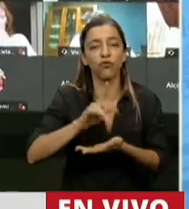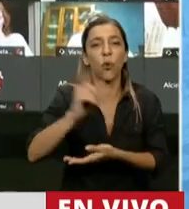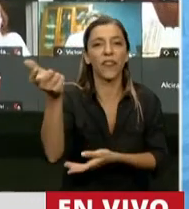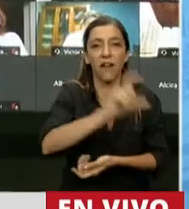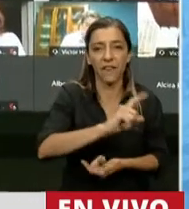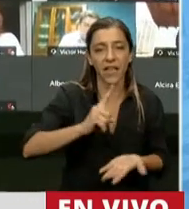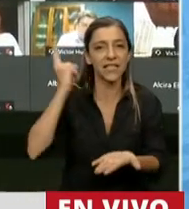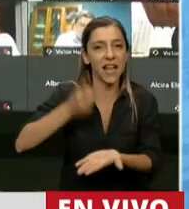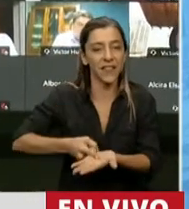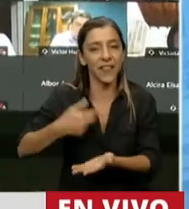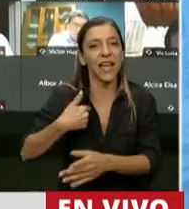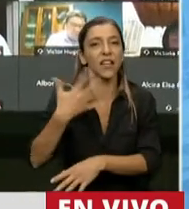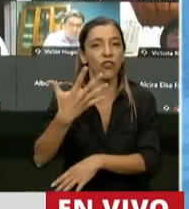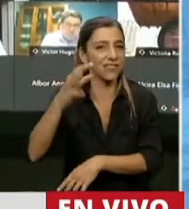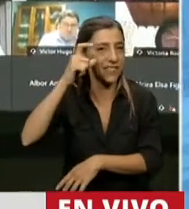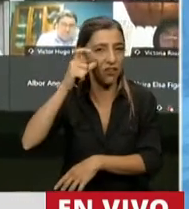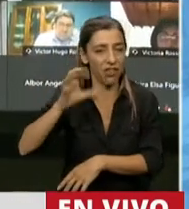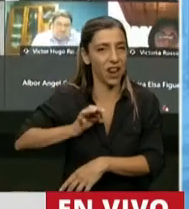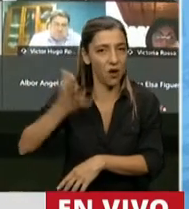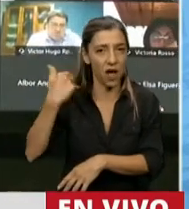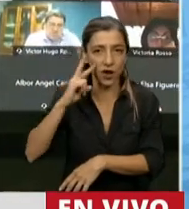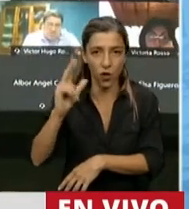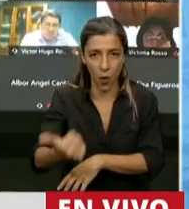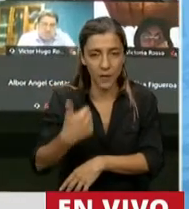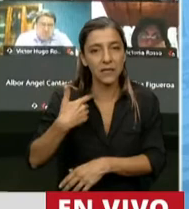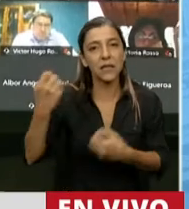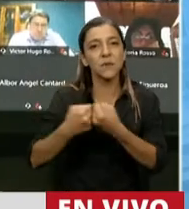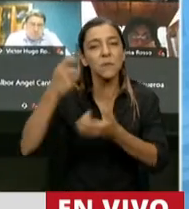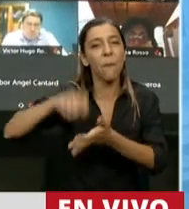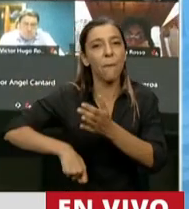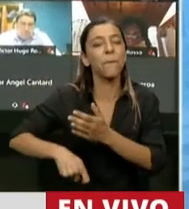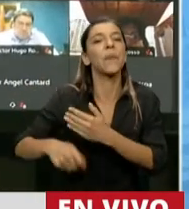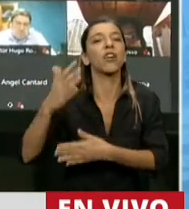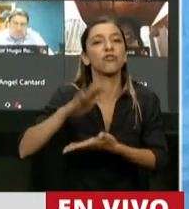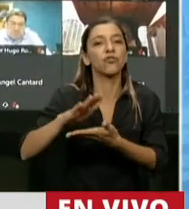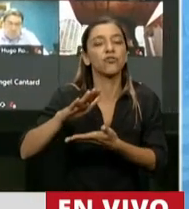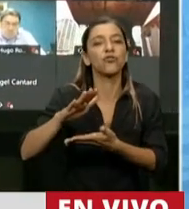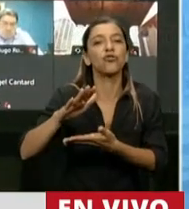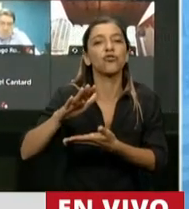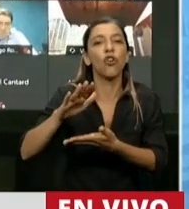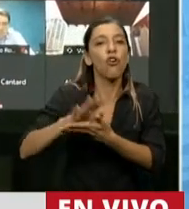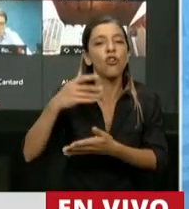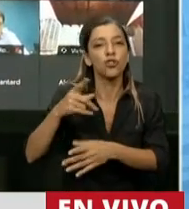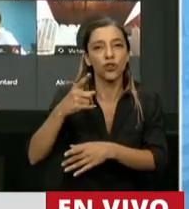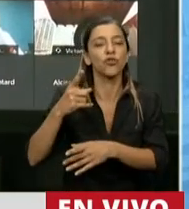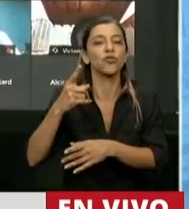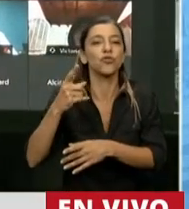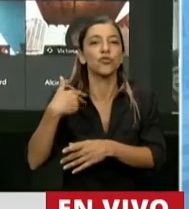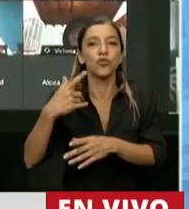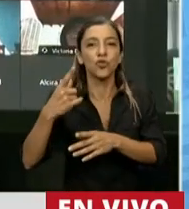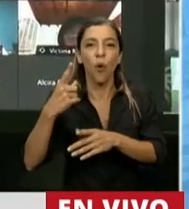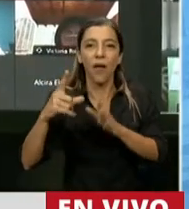ese decreto del 5 de enero del 2006 el pacto fiscal del 2017 especialmente el artículo 2 inciso g